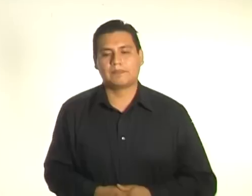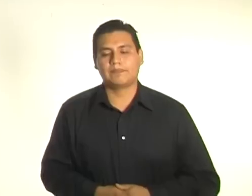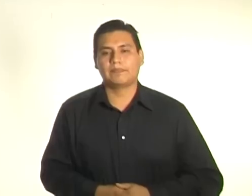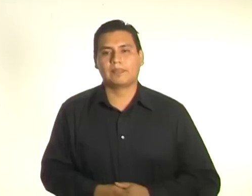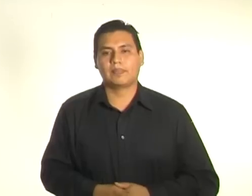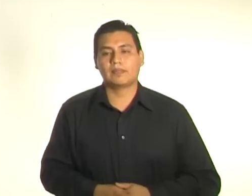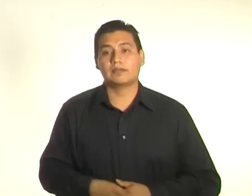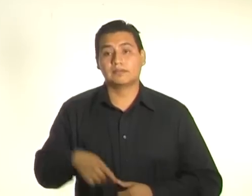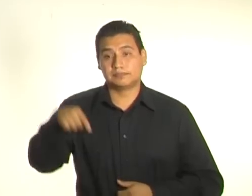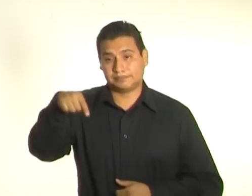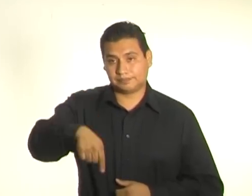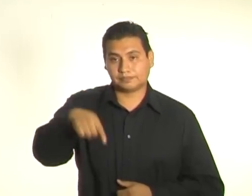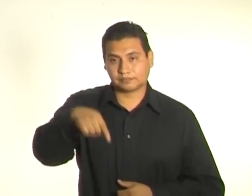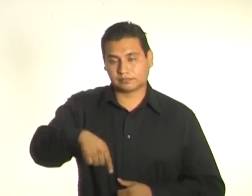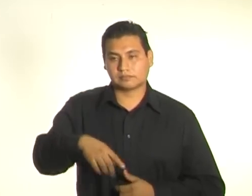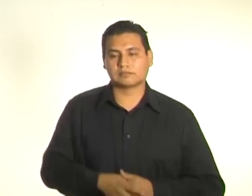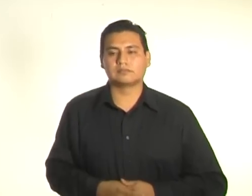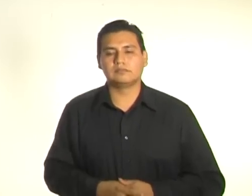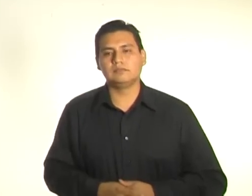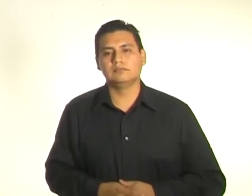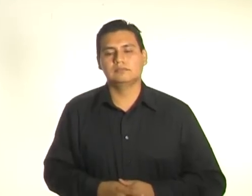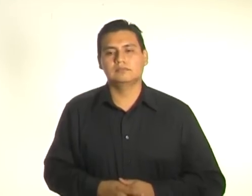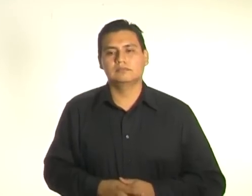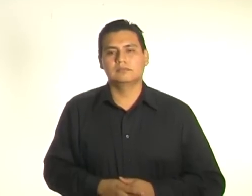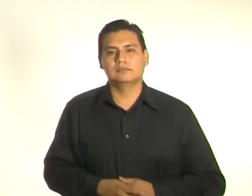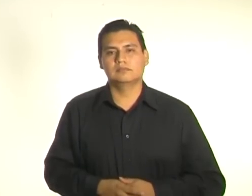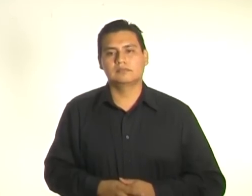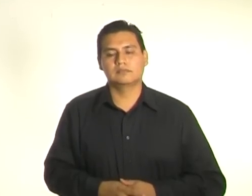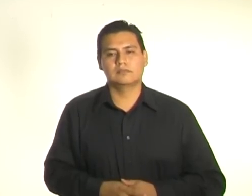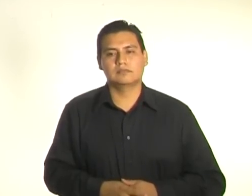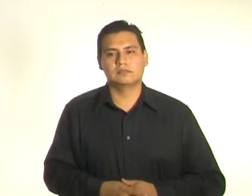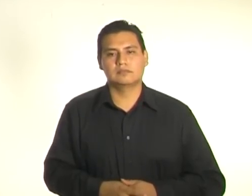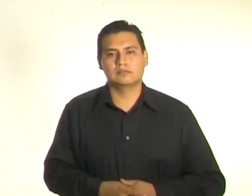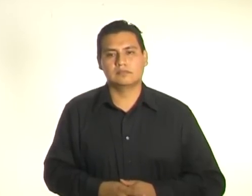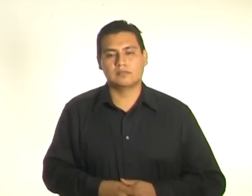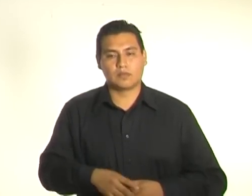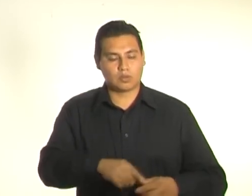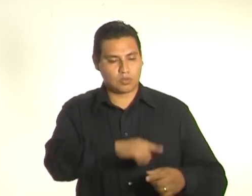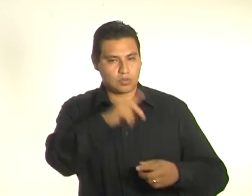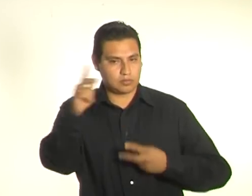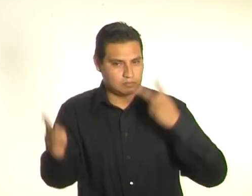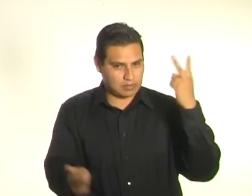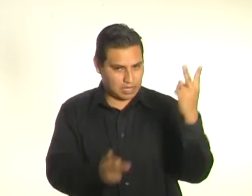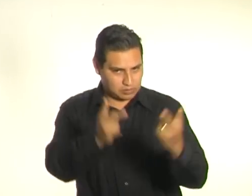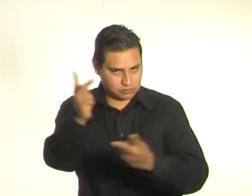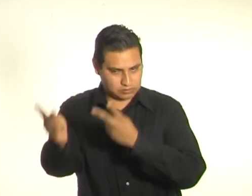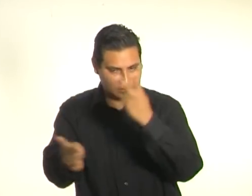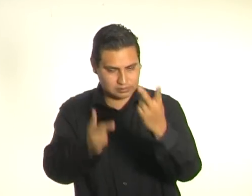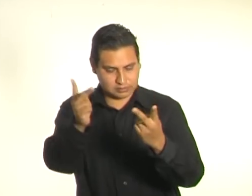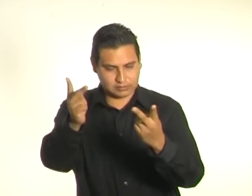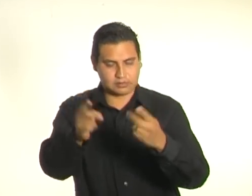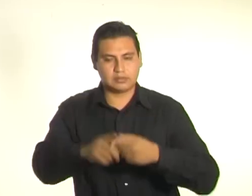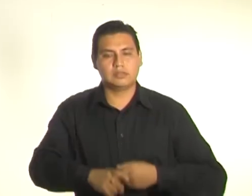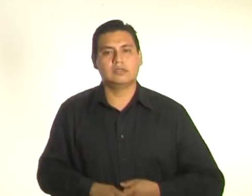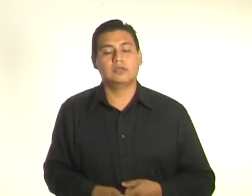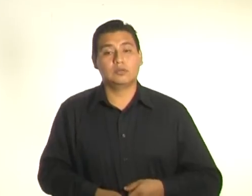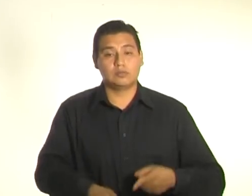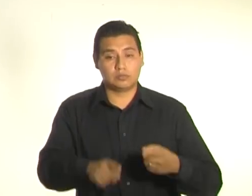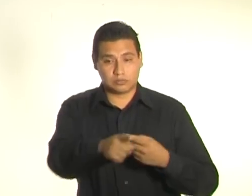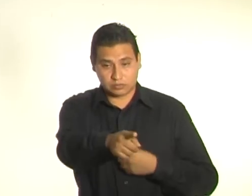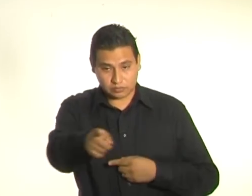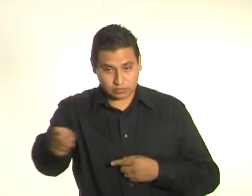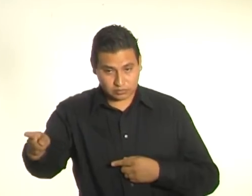La clase de hoy se va a desarrollar en torno a las siguientes preguntas. ¿Ustedes saben cómo